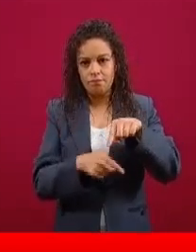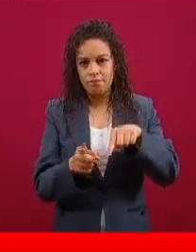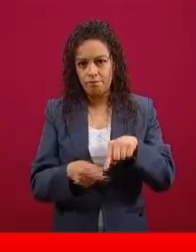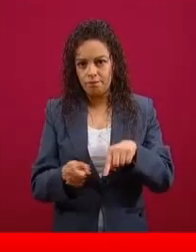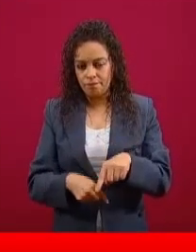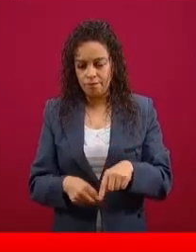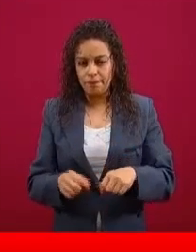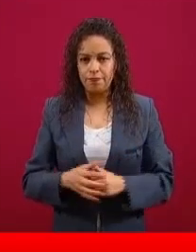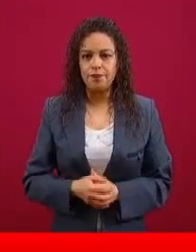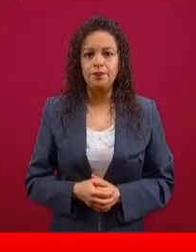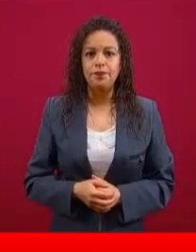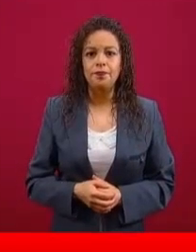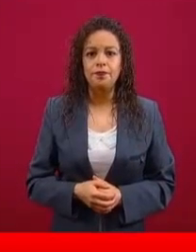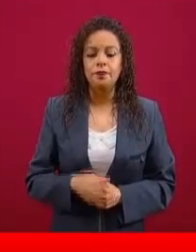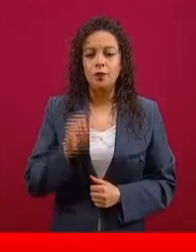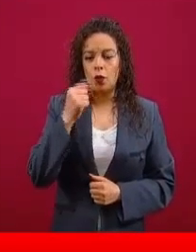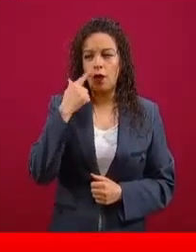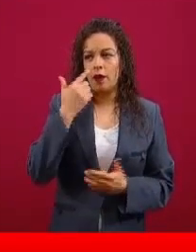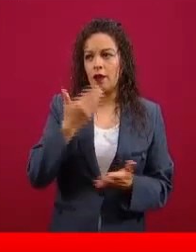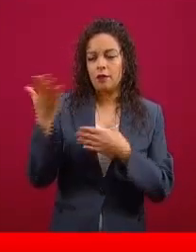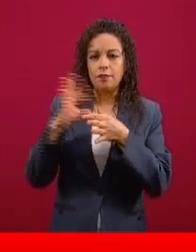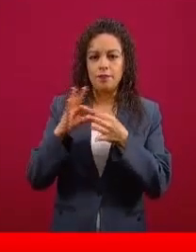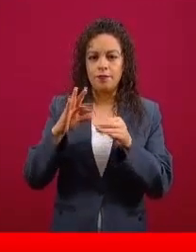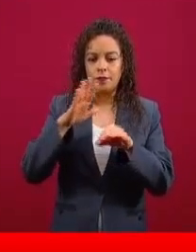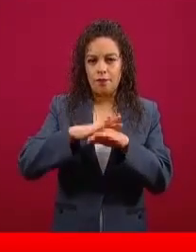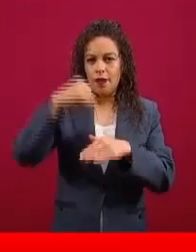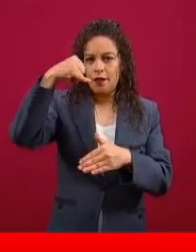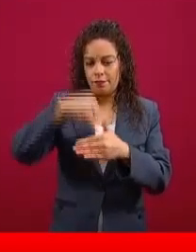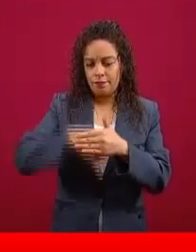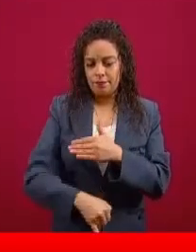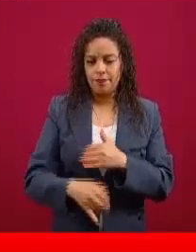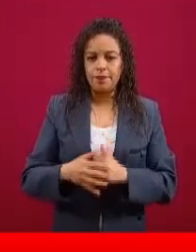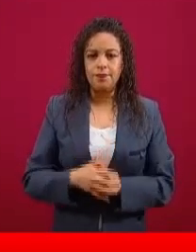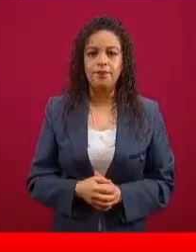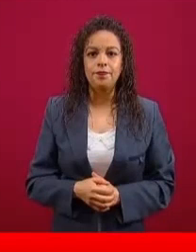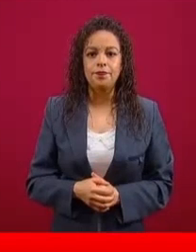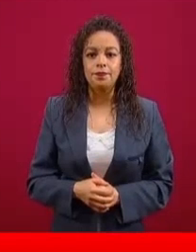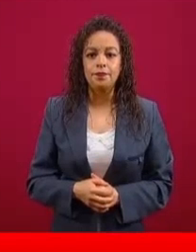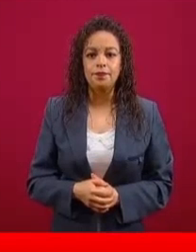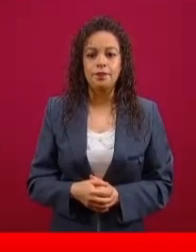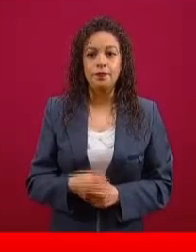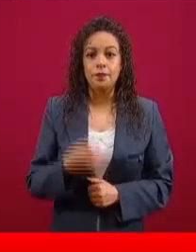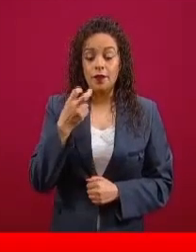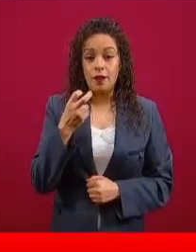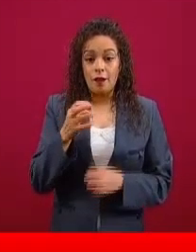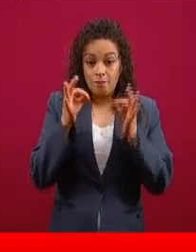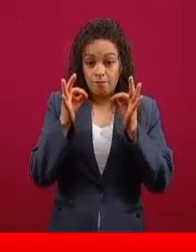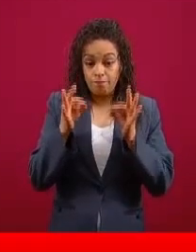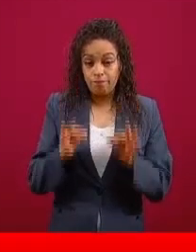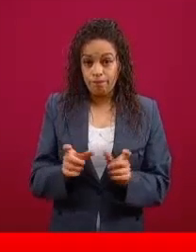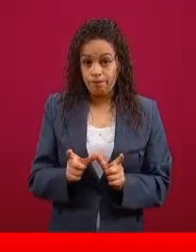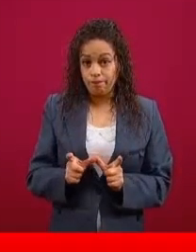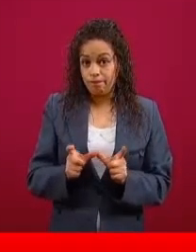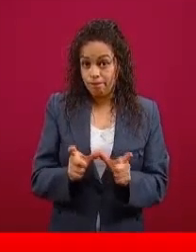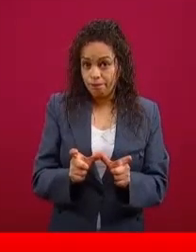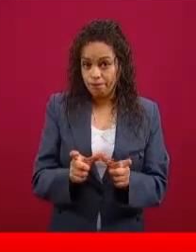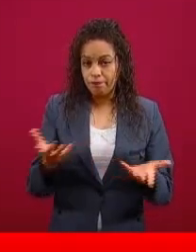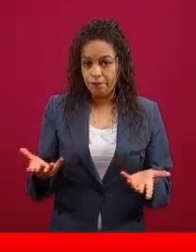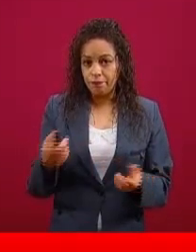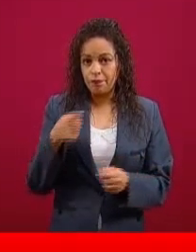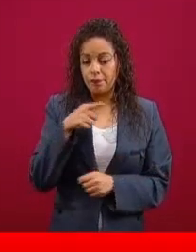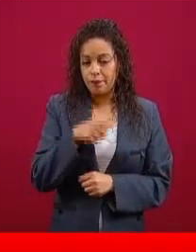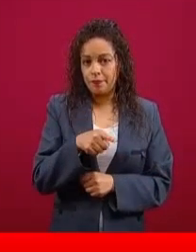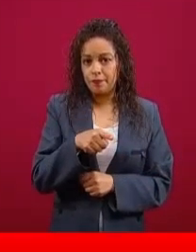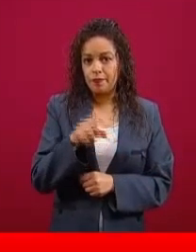de misiones que ahorita las vamos a ver. Como fuerza operativa de este efectivo real tenemos por parte de la Secretaría de la